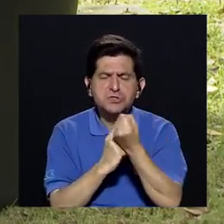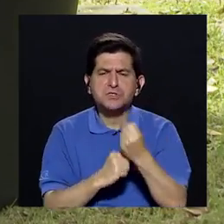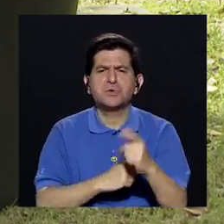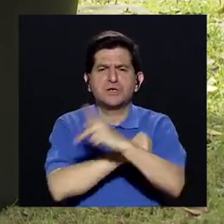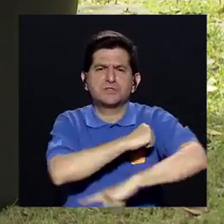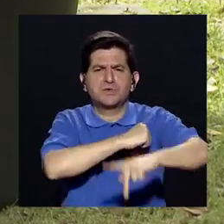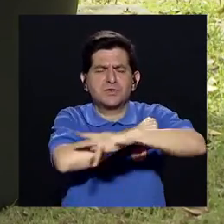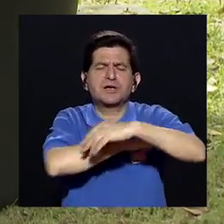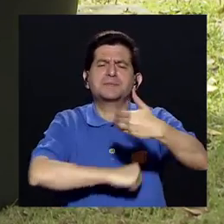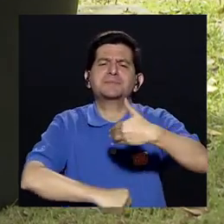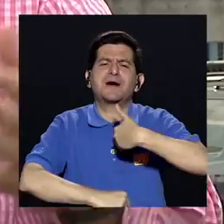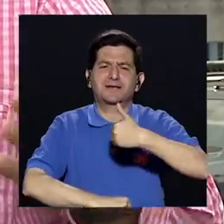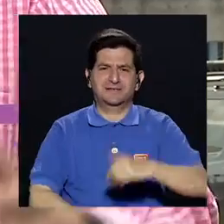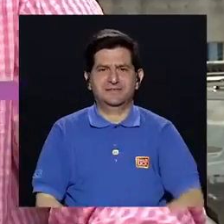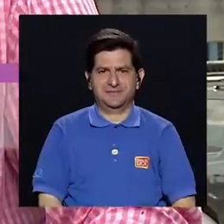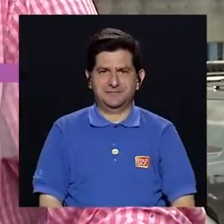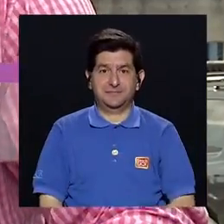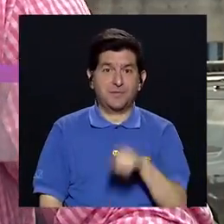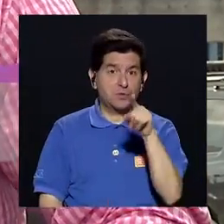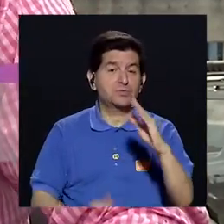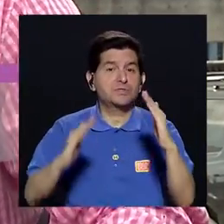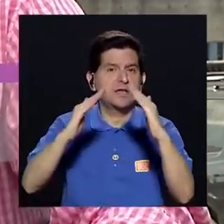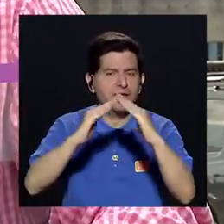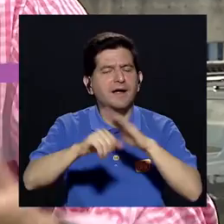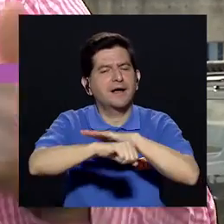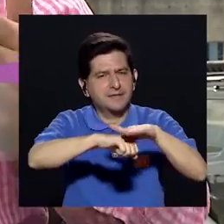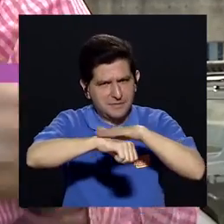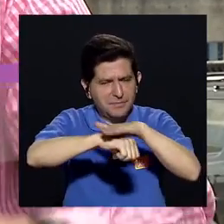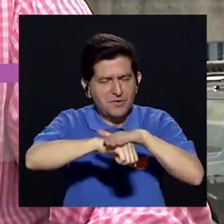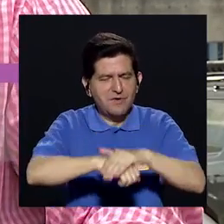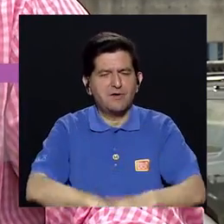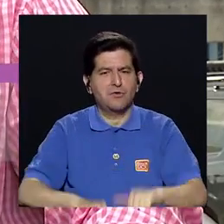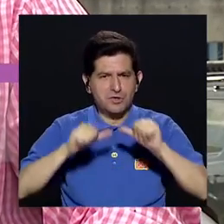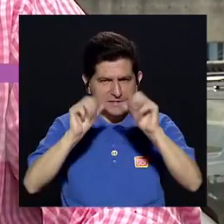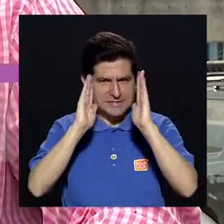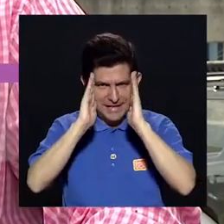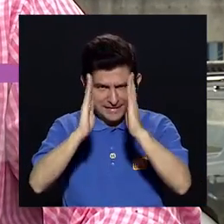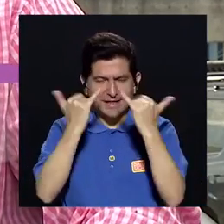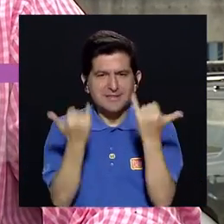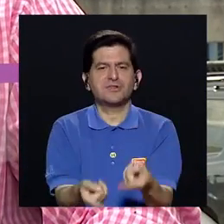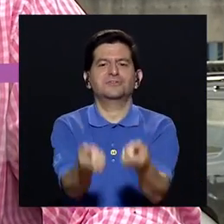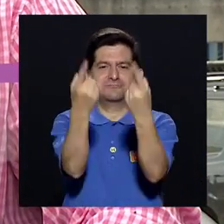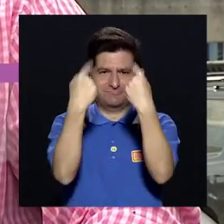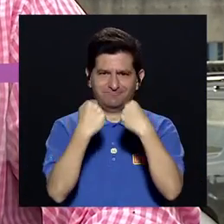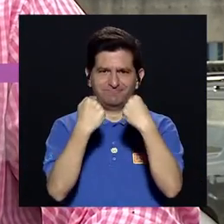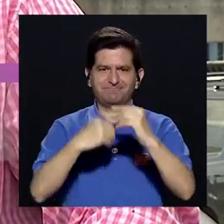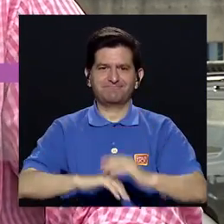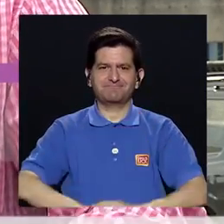como país presentamos Así que en sus hogares, por favor Quédense con nosotros, ya regresamos